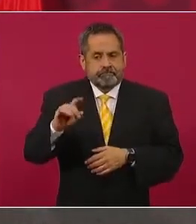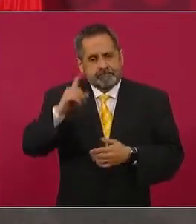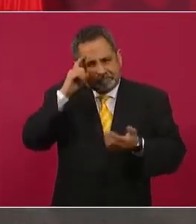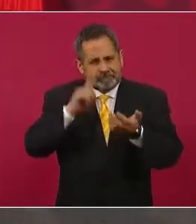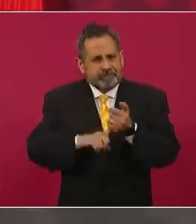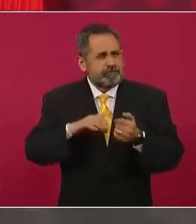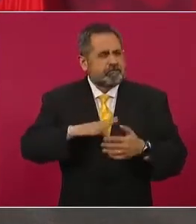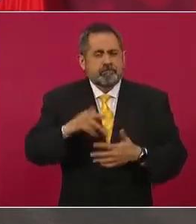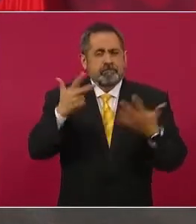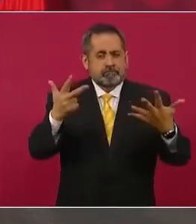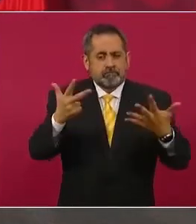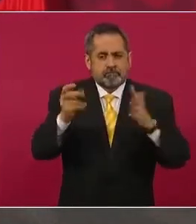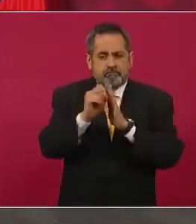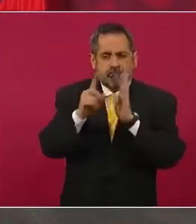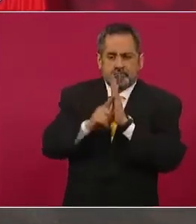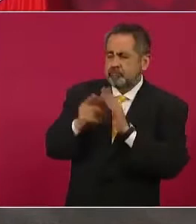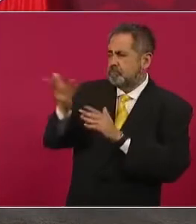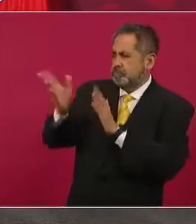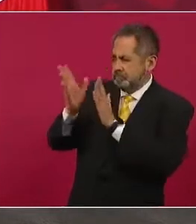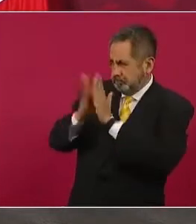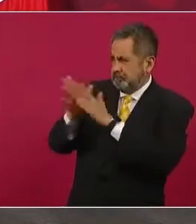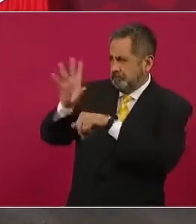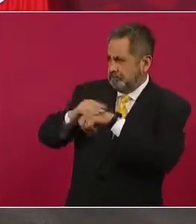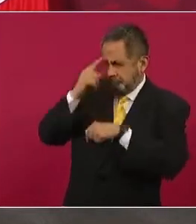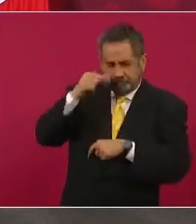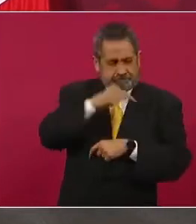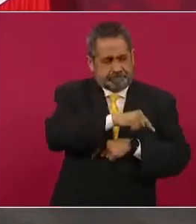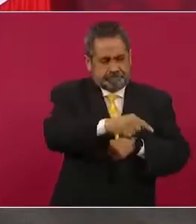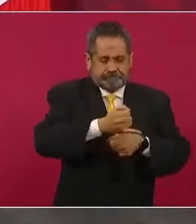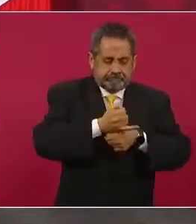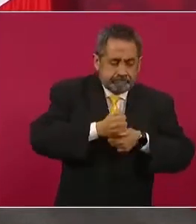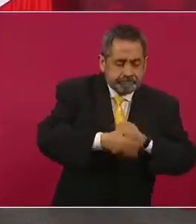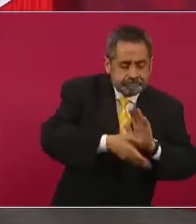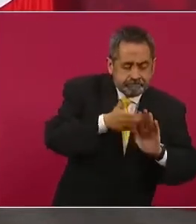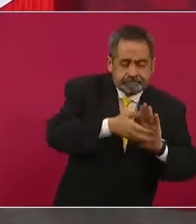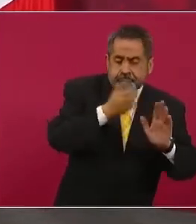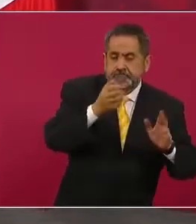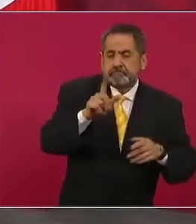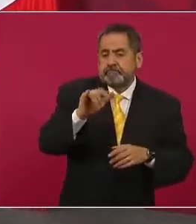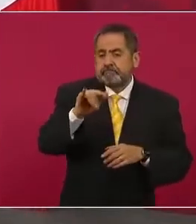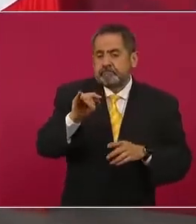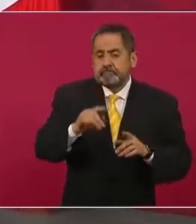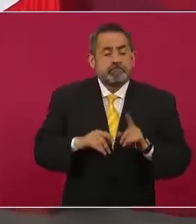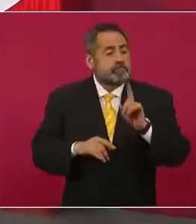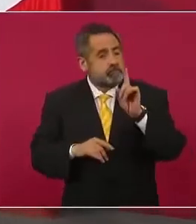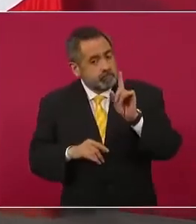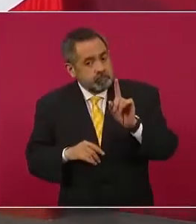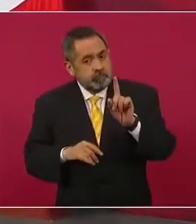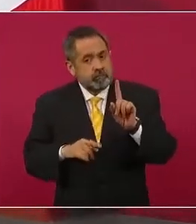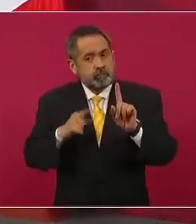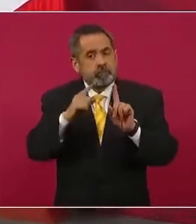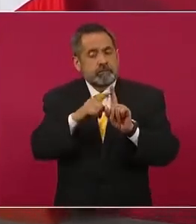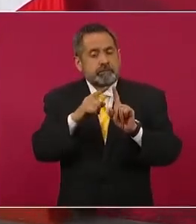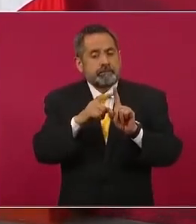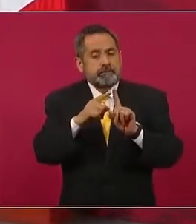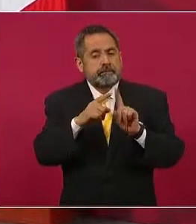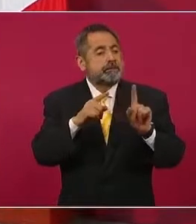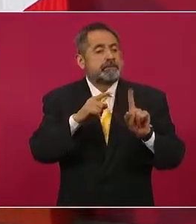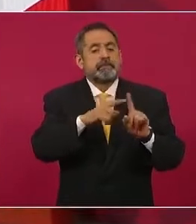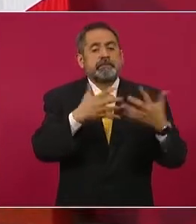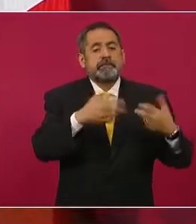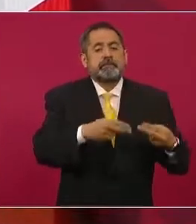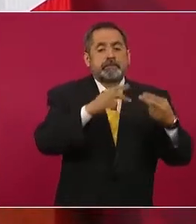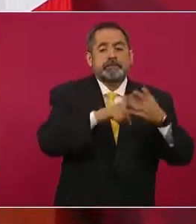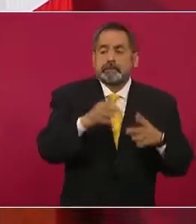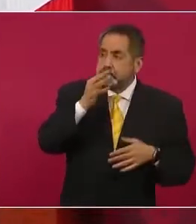ocho solicitudes de exploración. Hay una que resultó que la compañía